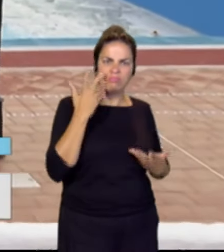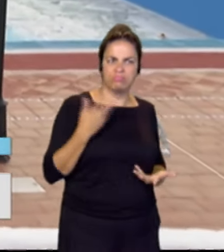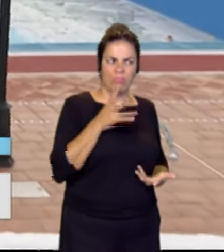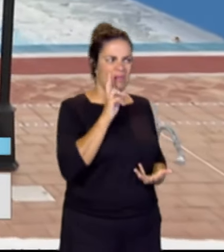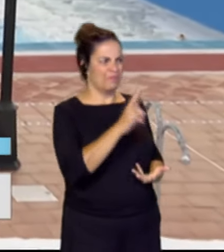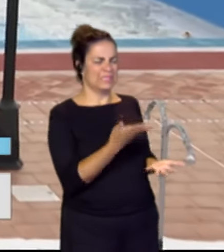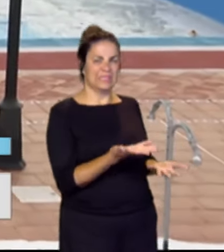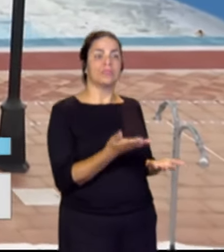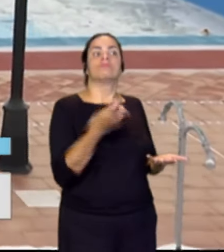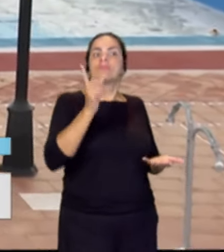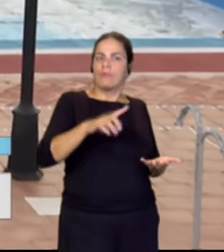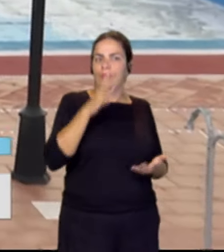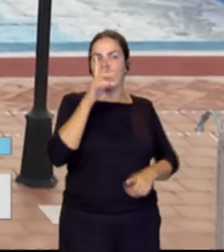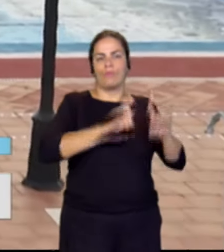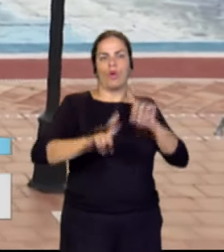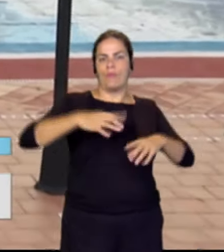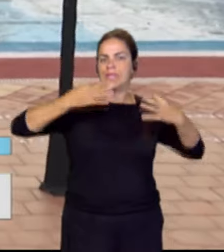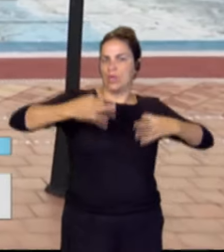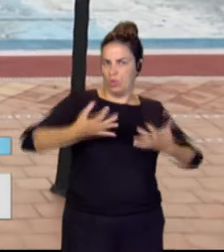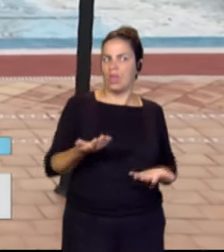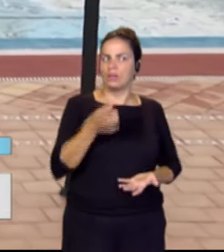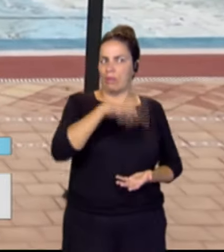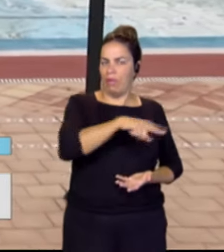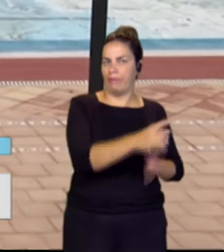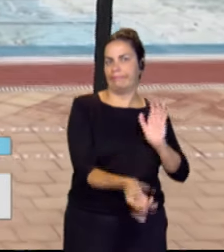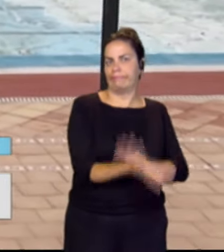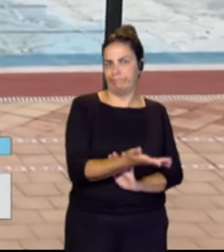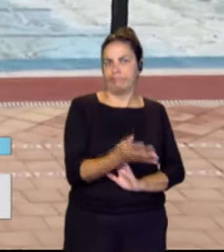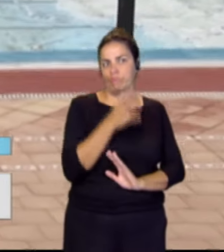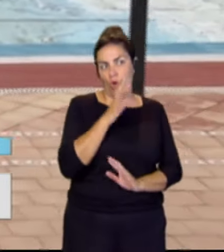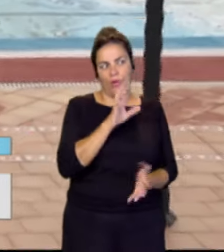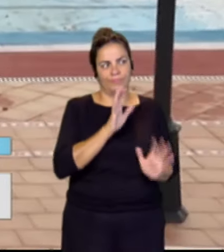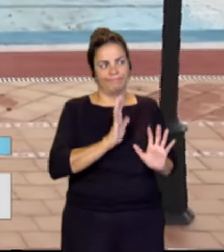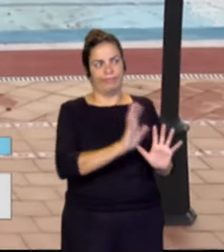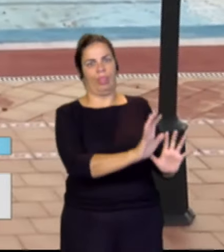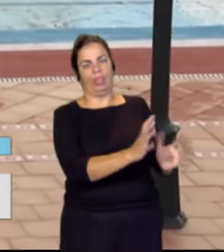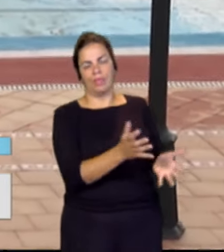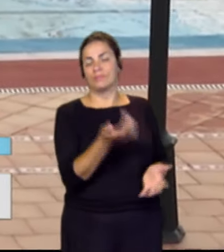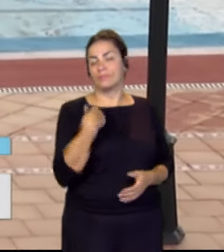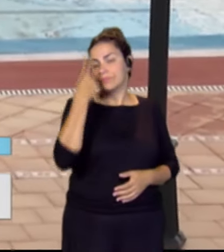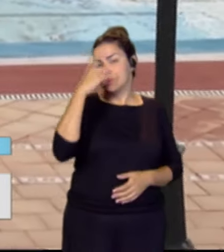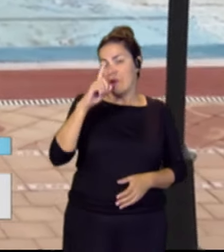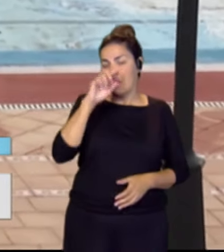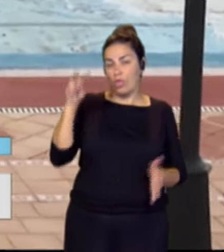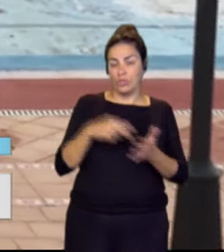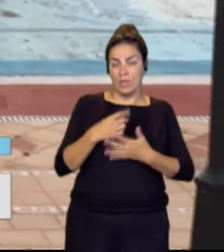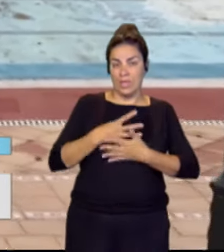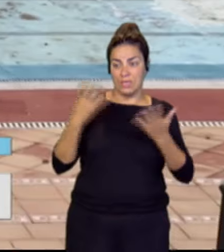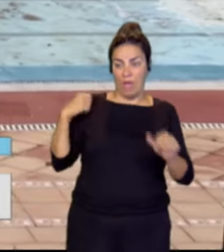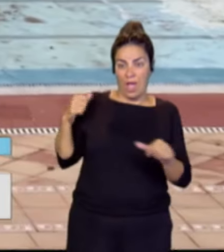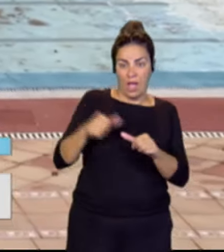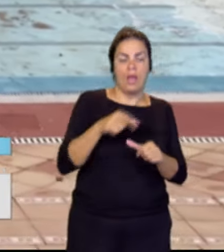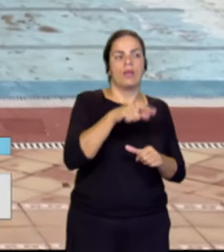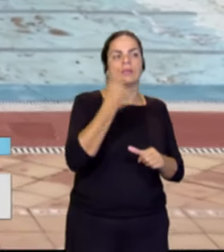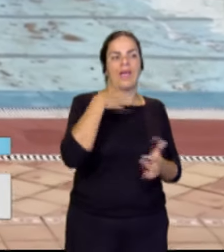municipio, sino luego los problemas de seguridad que ya están generando, pues, estas instalaciones. Como sabemos, desde el año 2019, estas instalaciones,